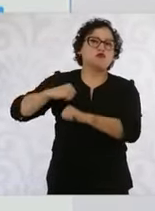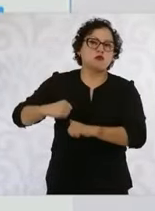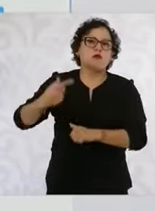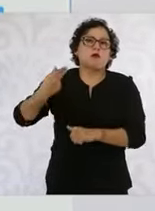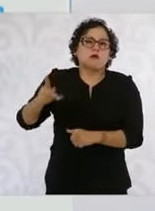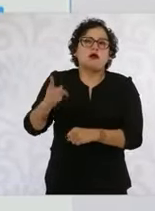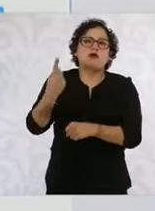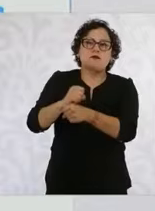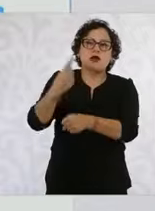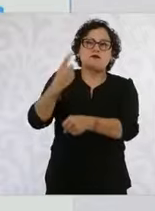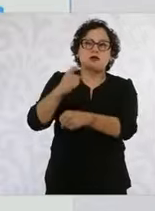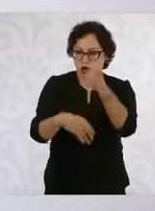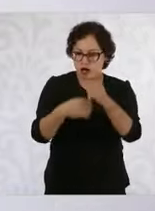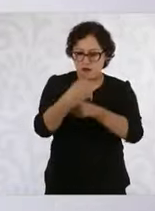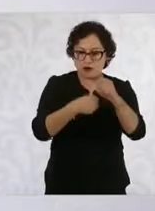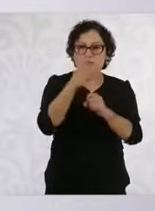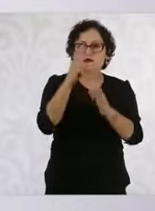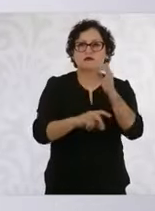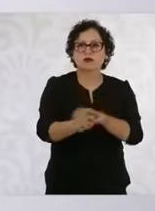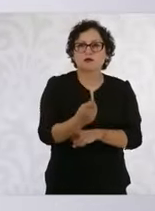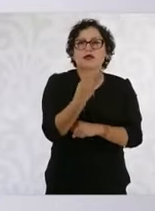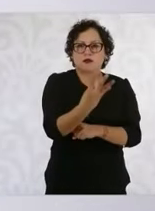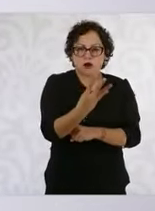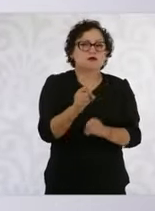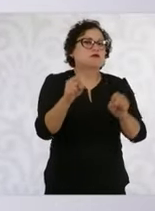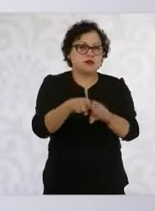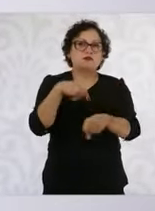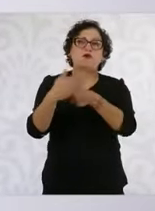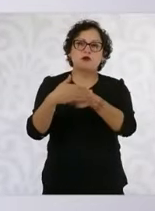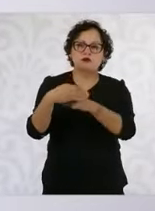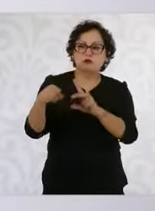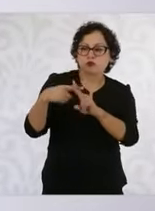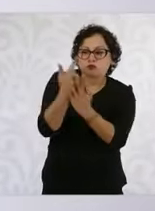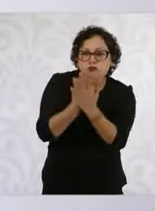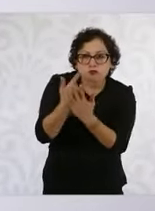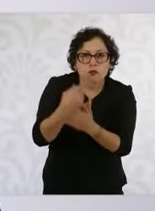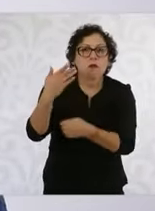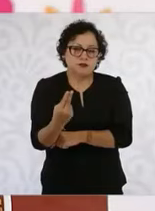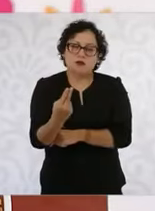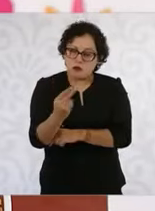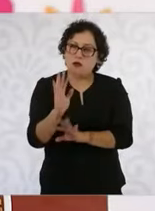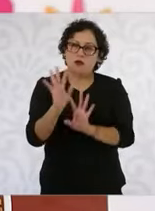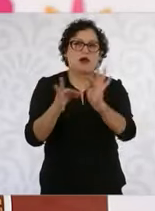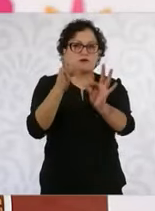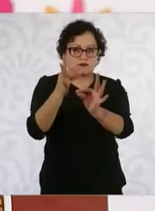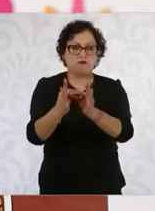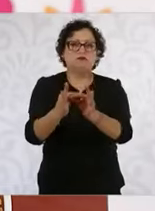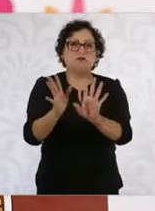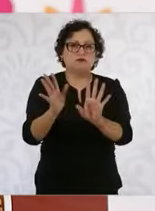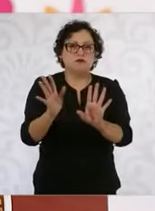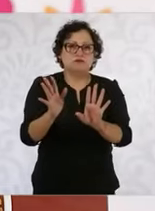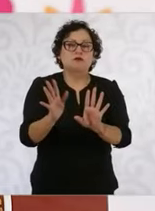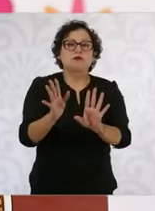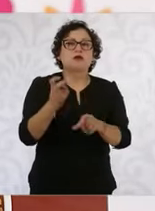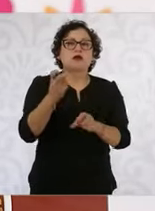semanales para darle seguimiento y ya está listo el paquete del 2025, que va a reducir el déficit, por cierto. Y también al mismo tiempo se